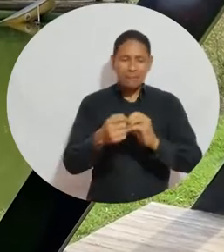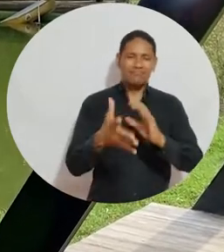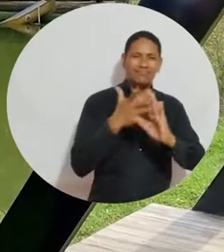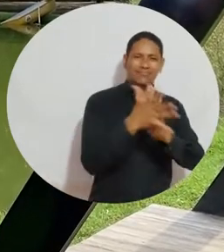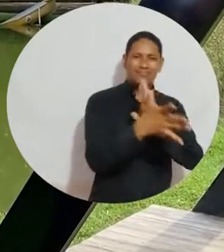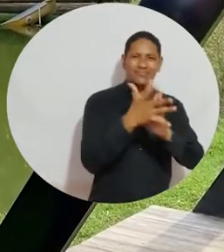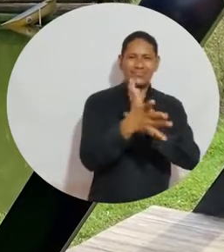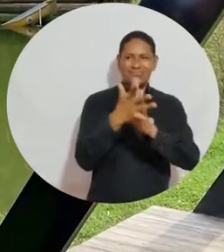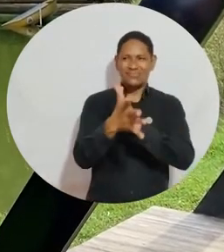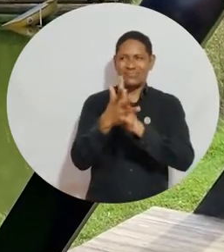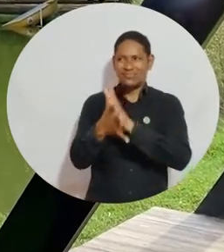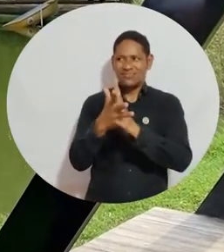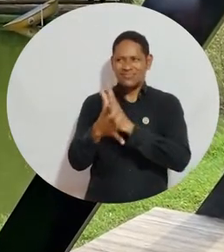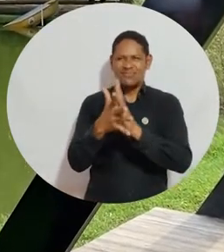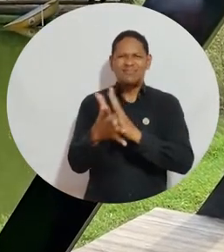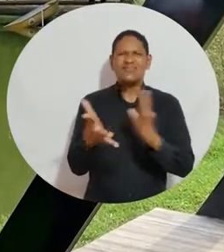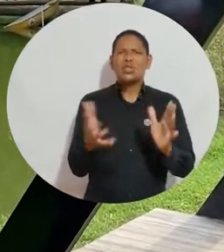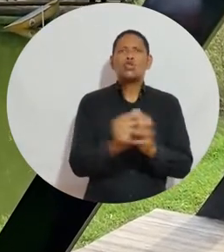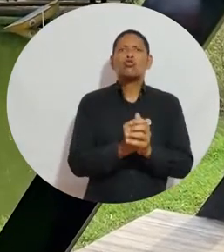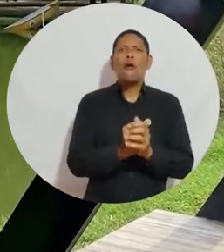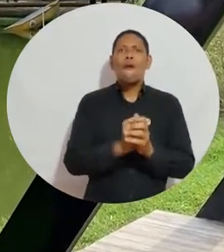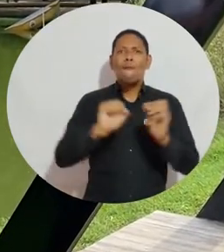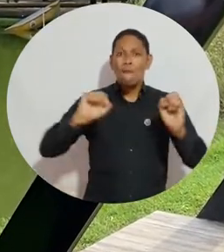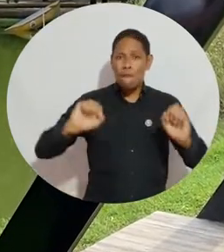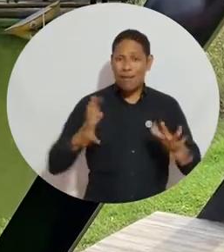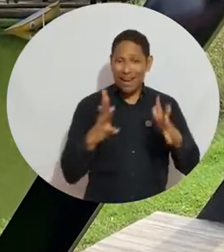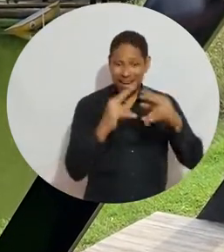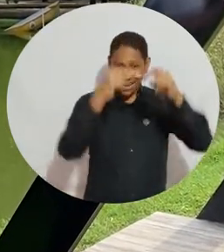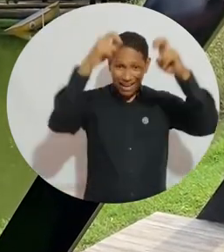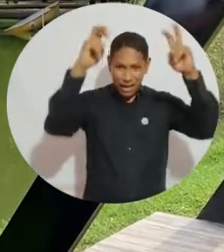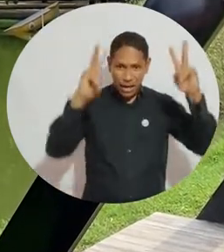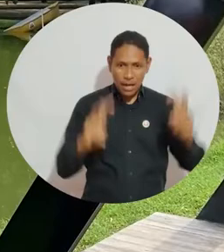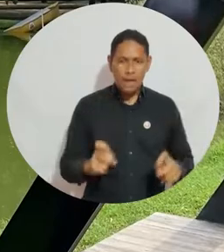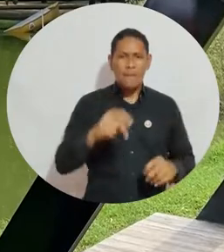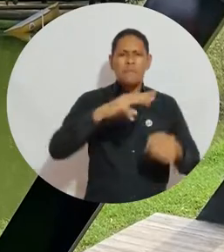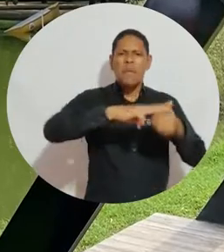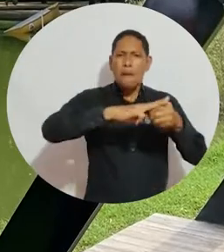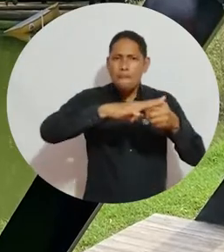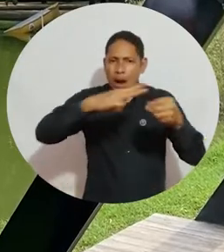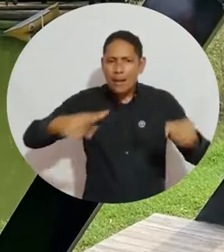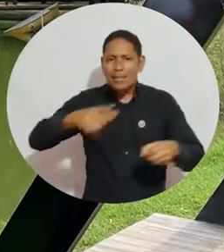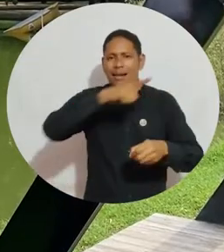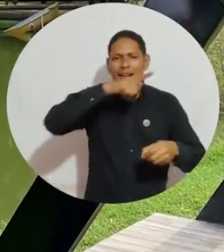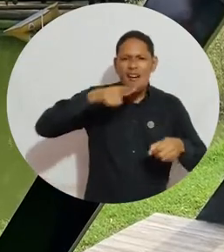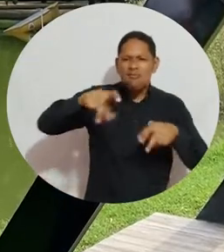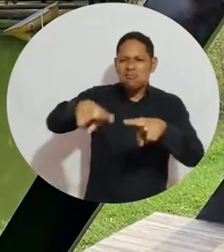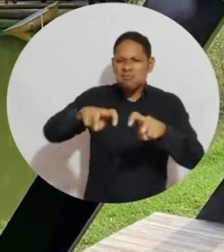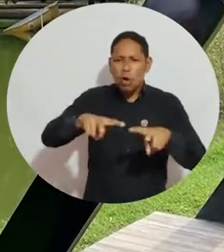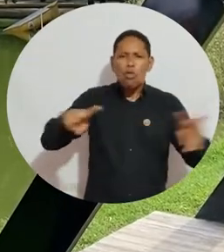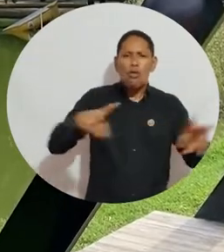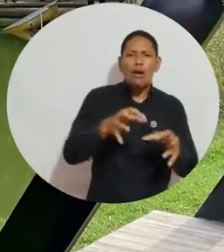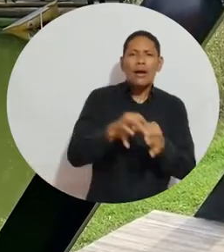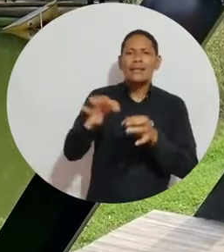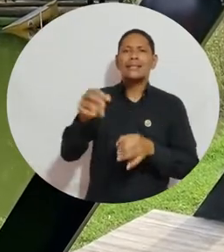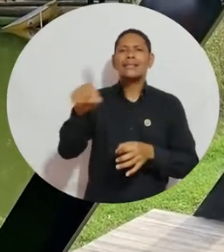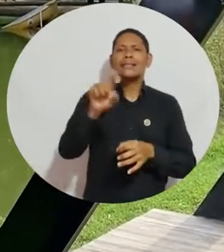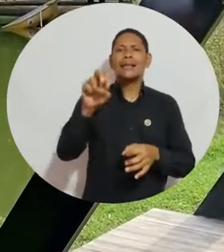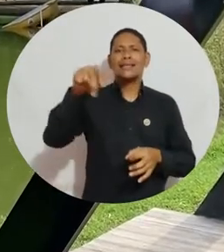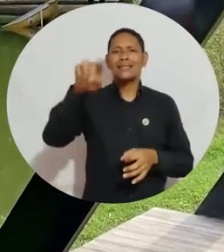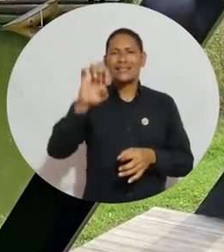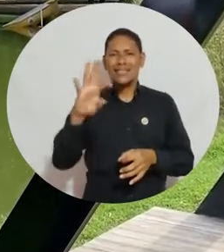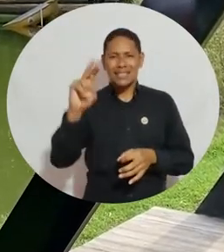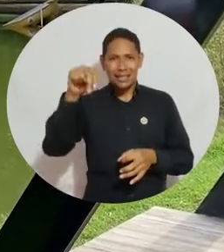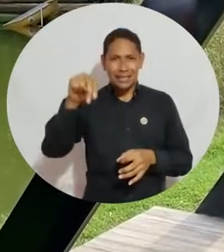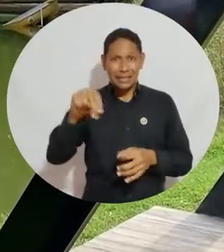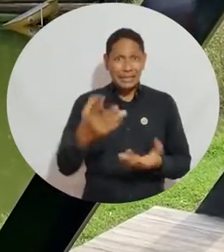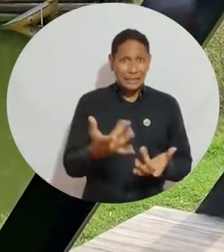volveremos con más detalles sobre la llegada de la Feria Magdalena Tierra de Agricultores al municipio de San Sebastián de Buenavista.